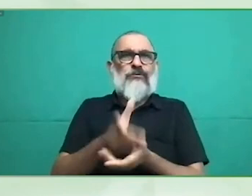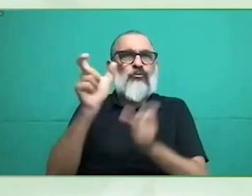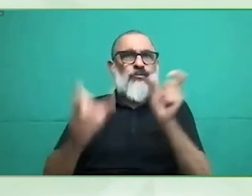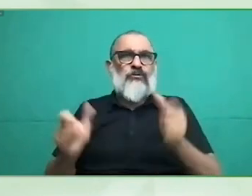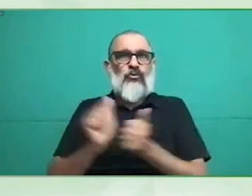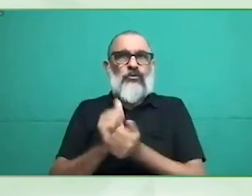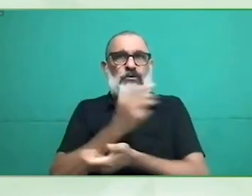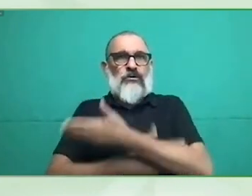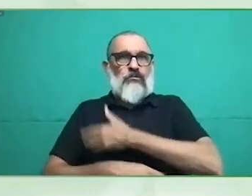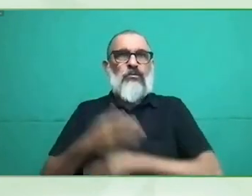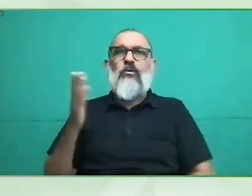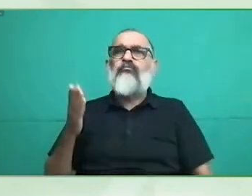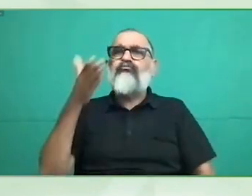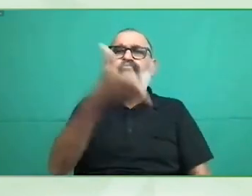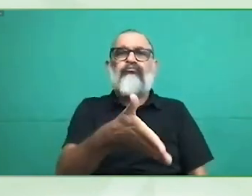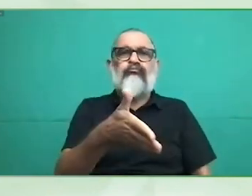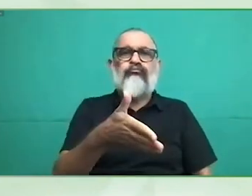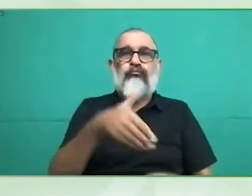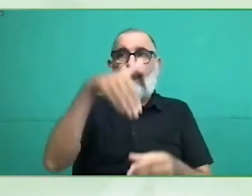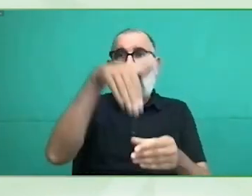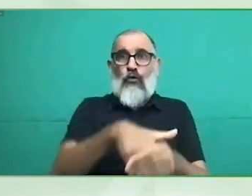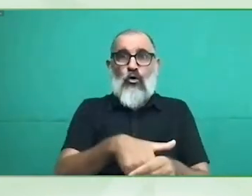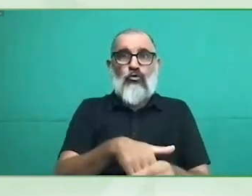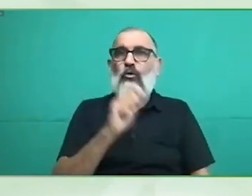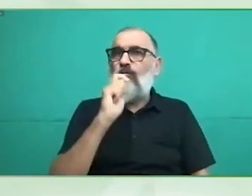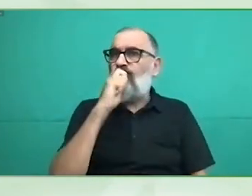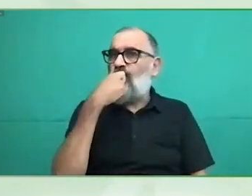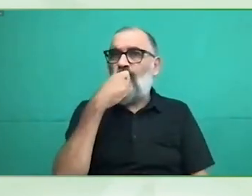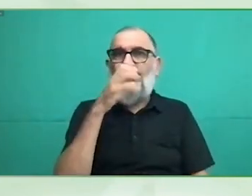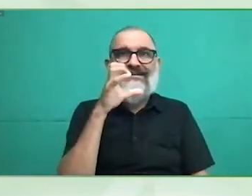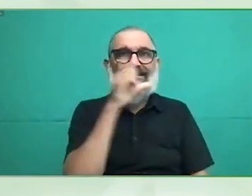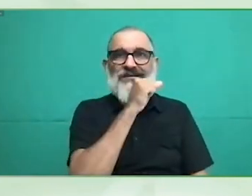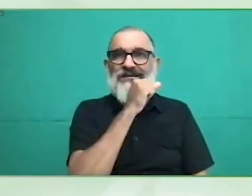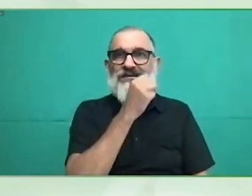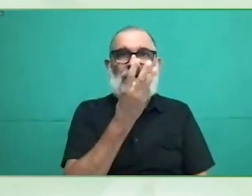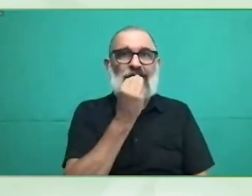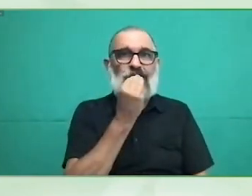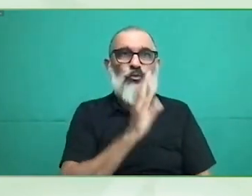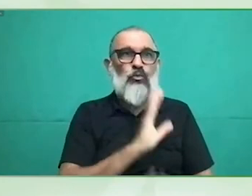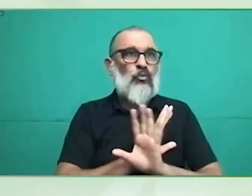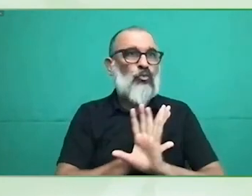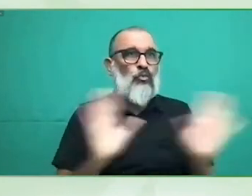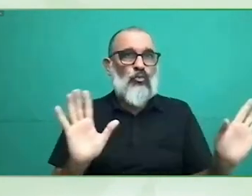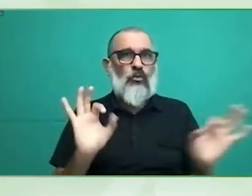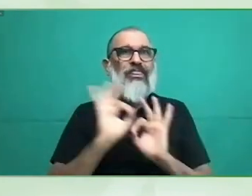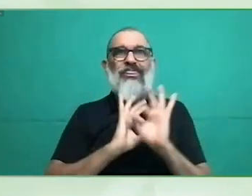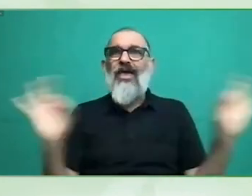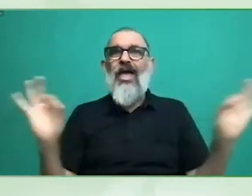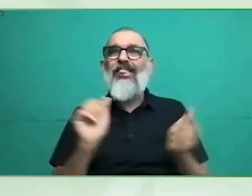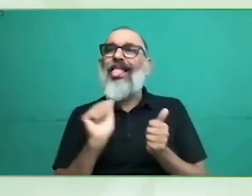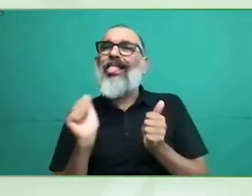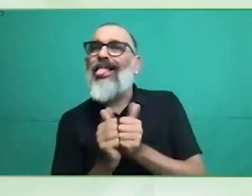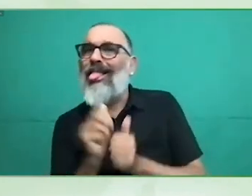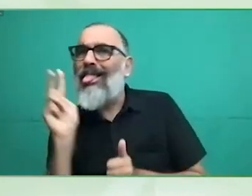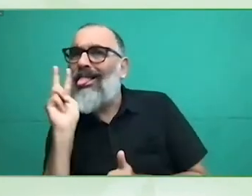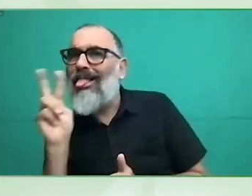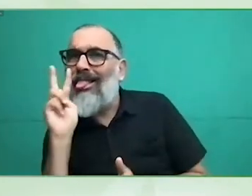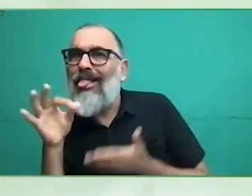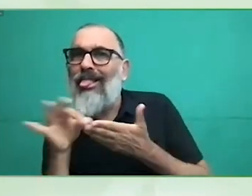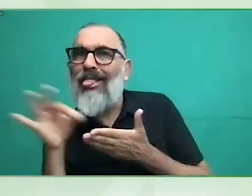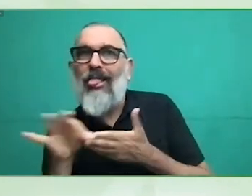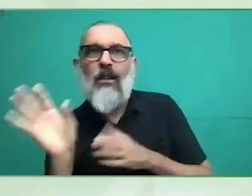convengan hay que hacer por supuesto accesibles los colegios electorales y dotar de total autonomía